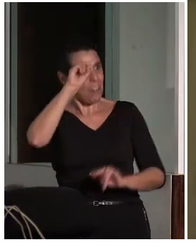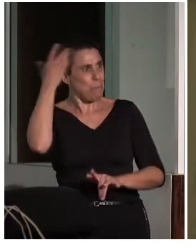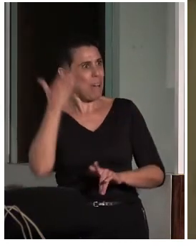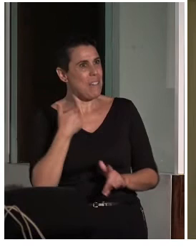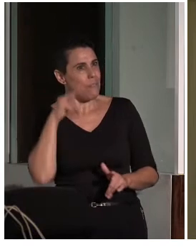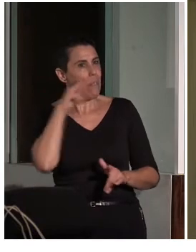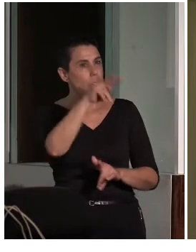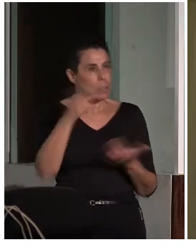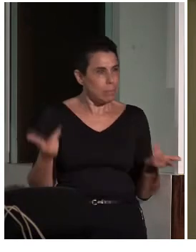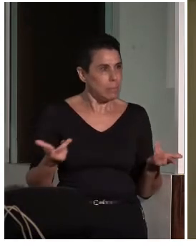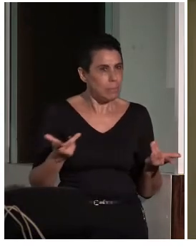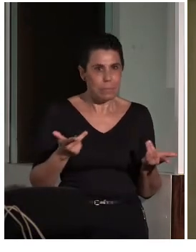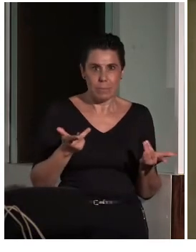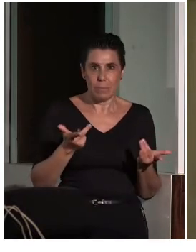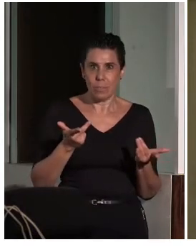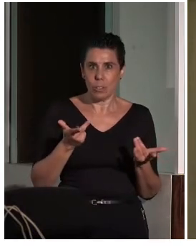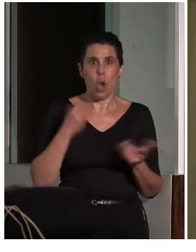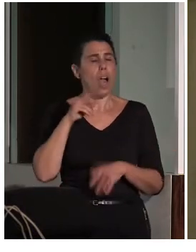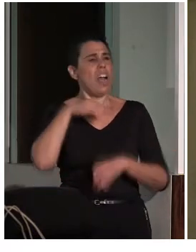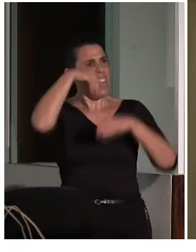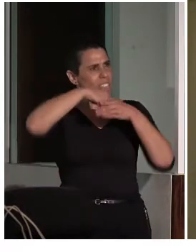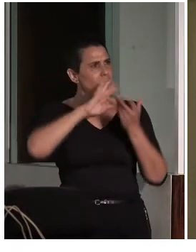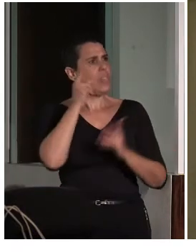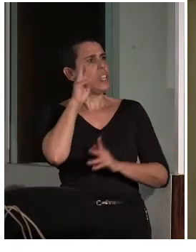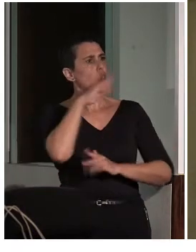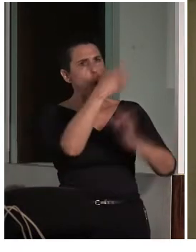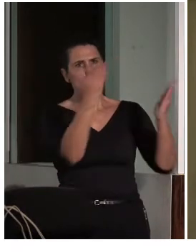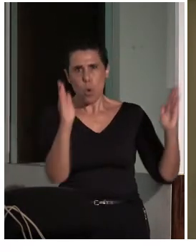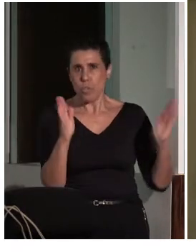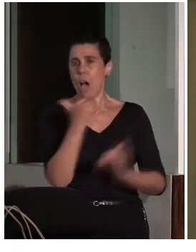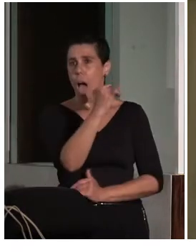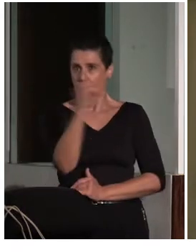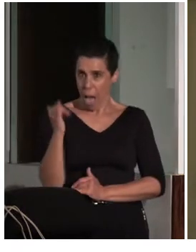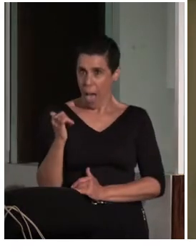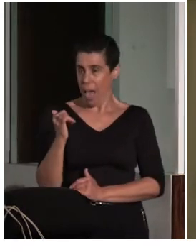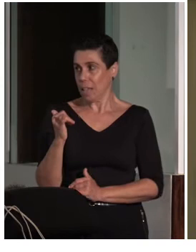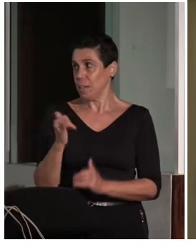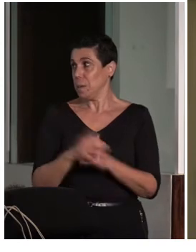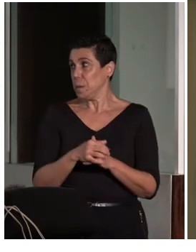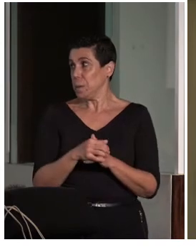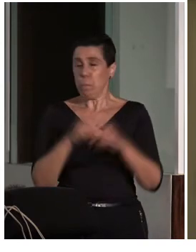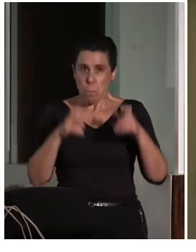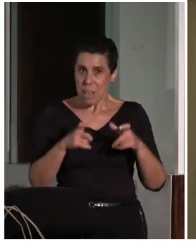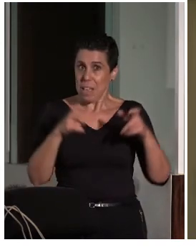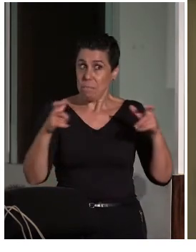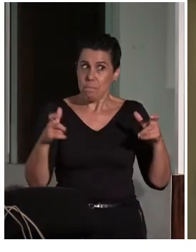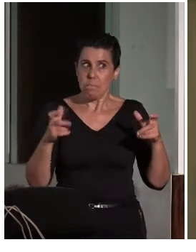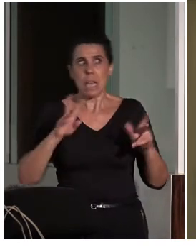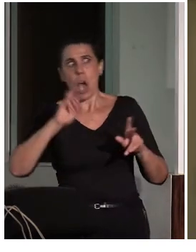están más integradas en los museos y en el arte. Y otra